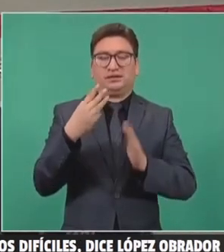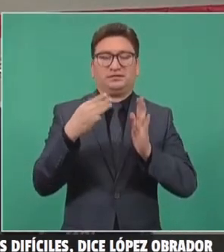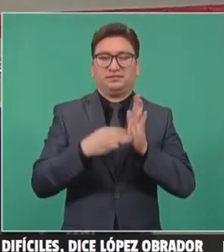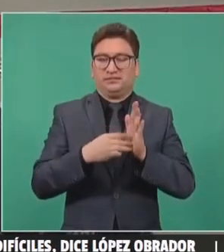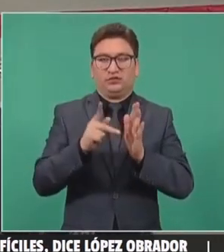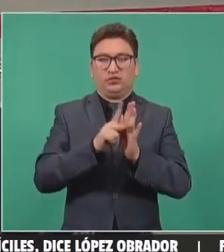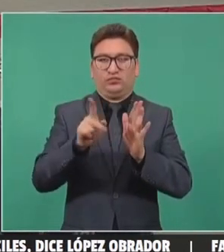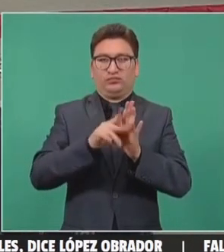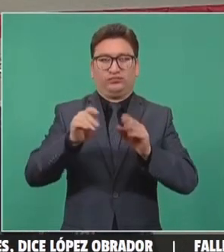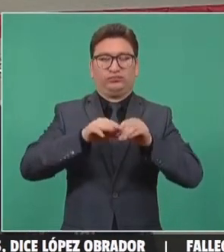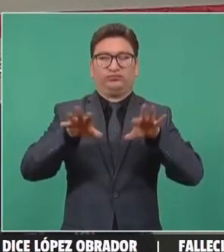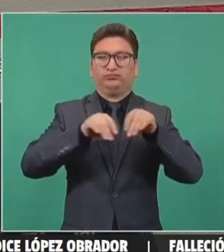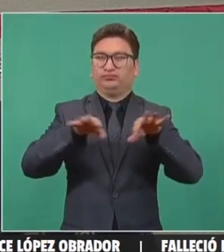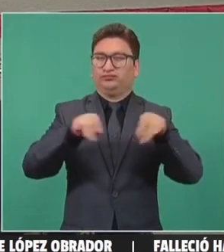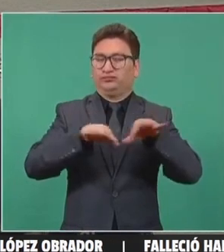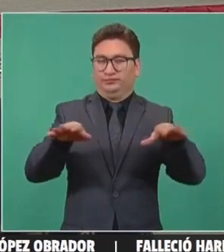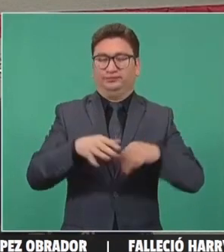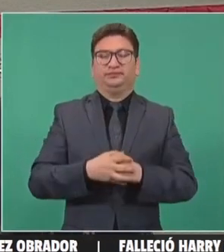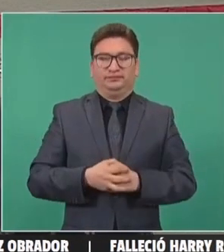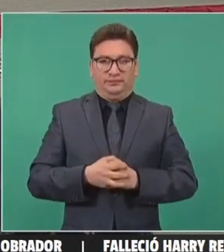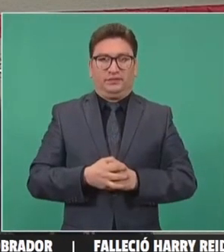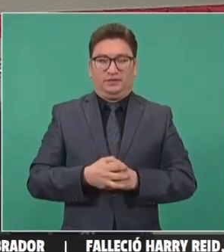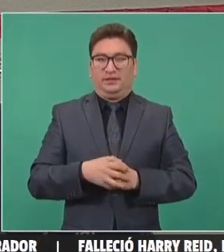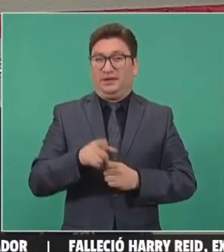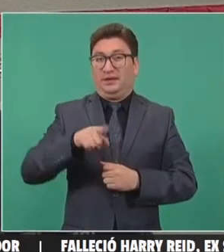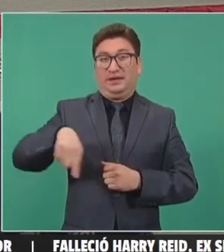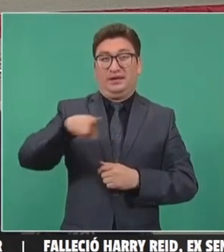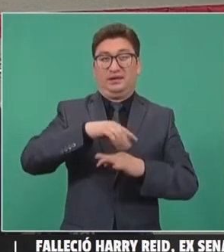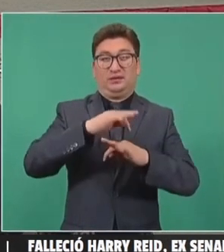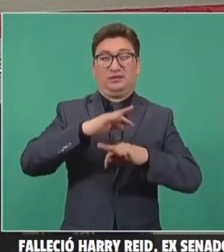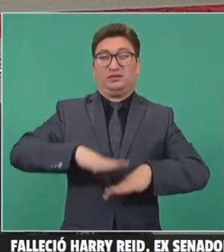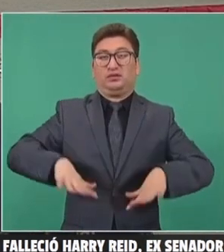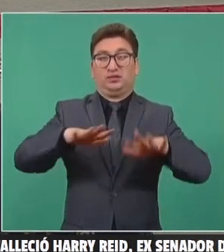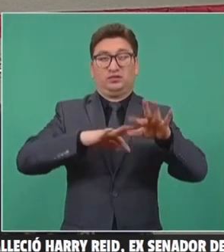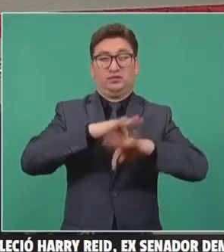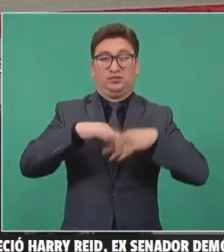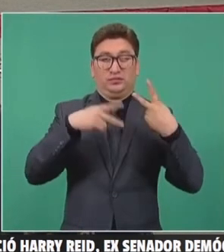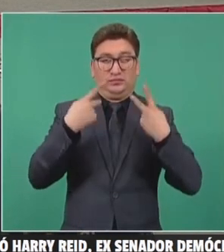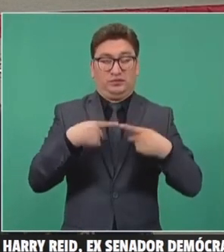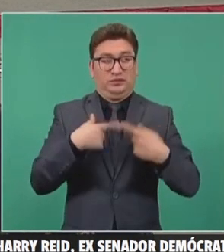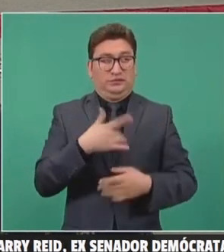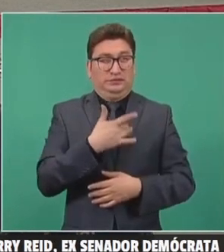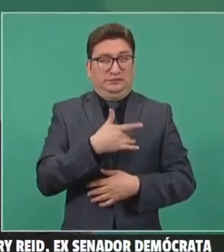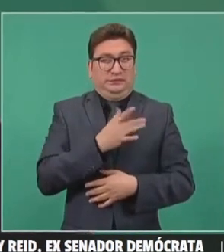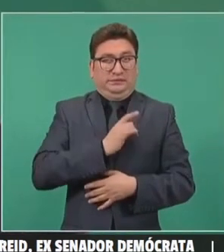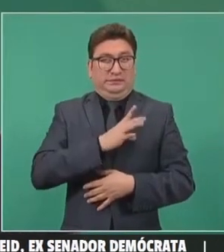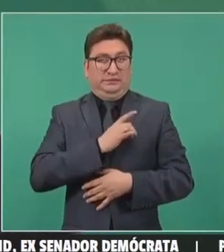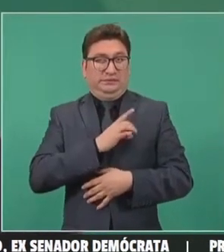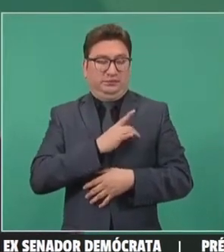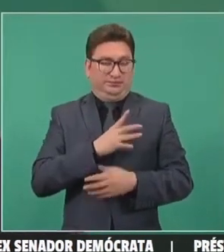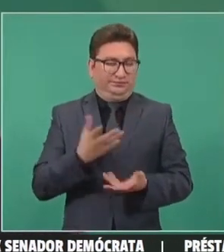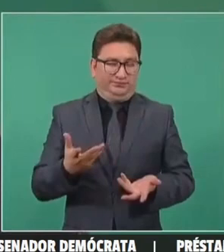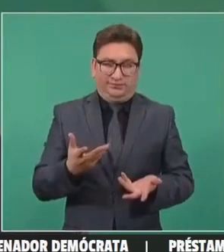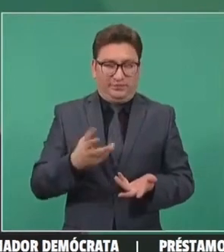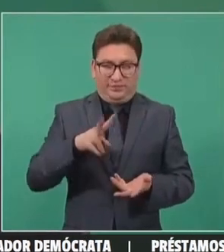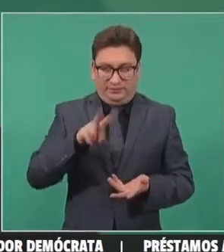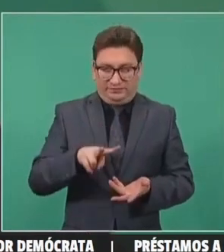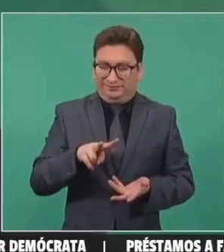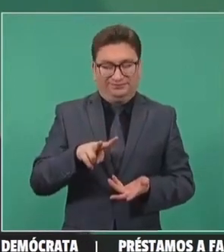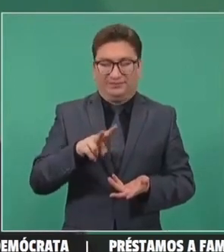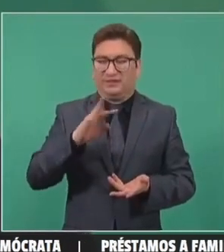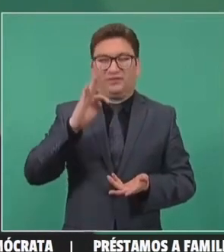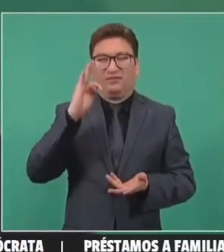este tema, con la intención de meterle miedo a la población contra la reforma. Pero todo eso es falso.